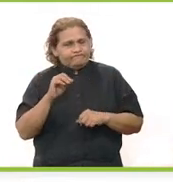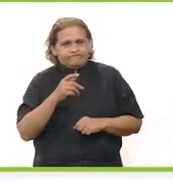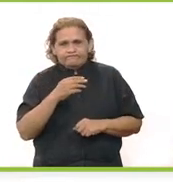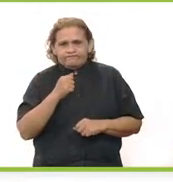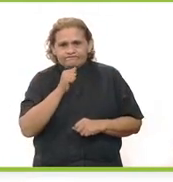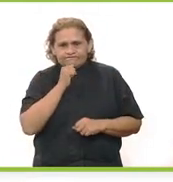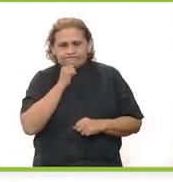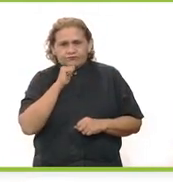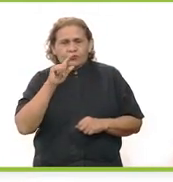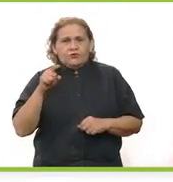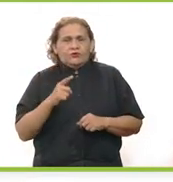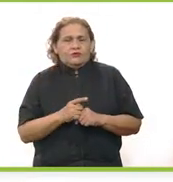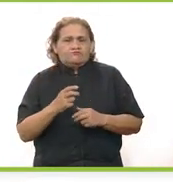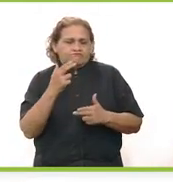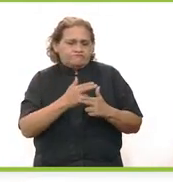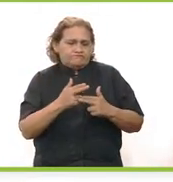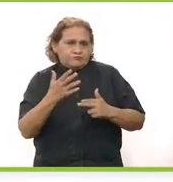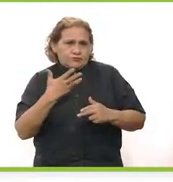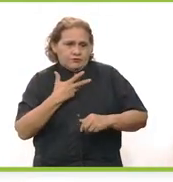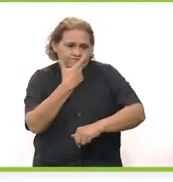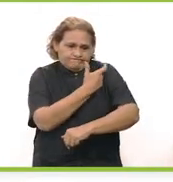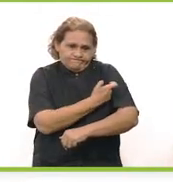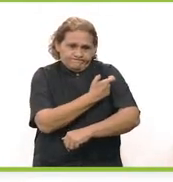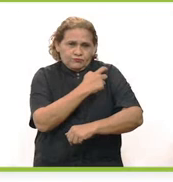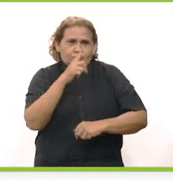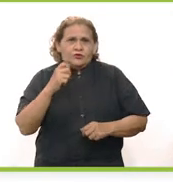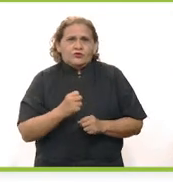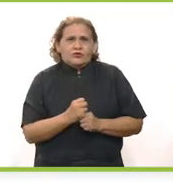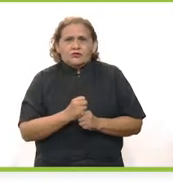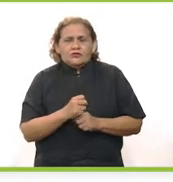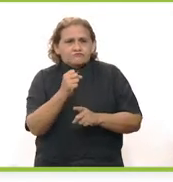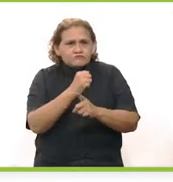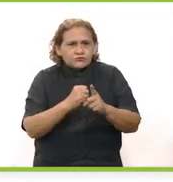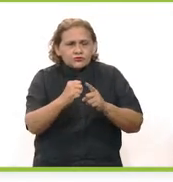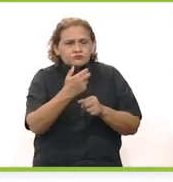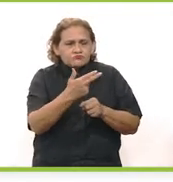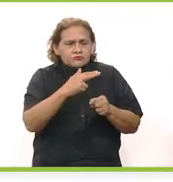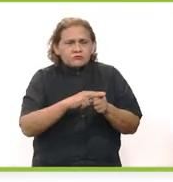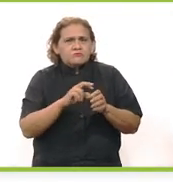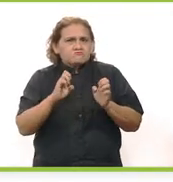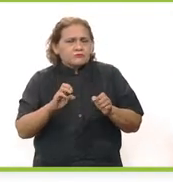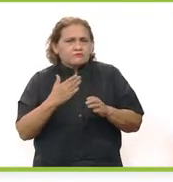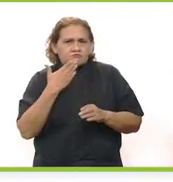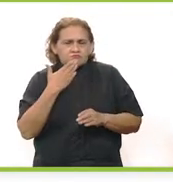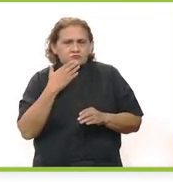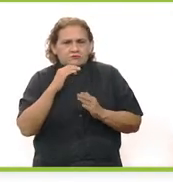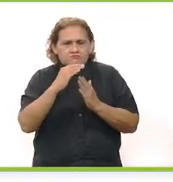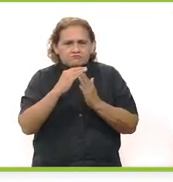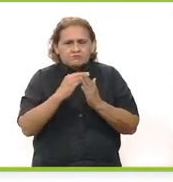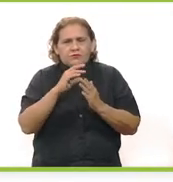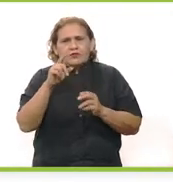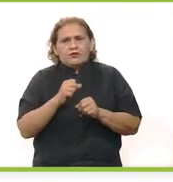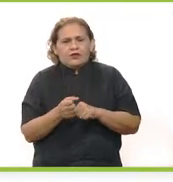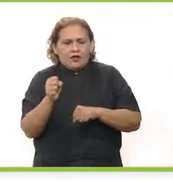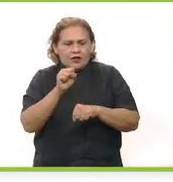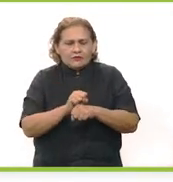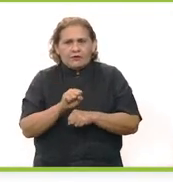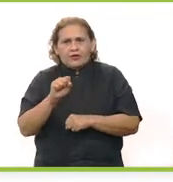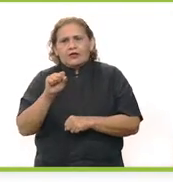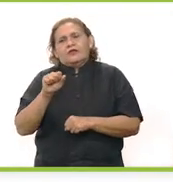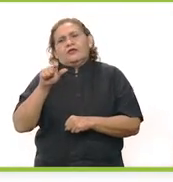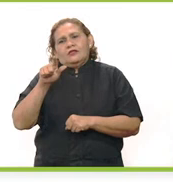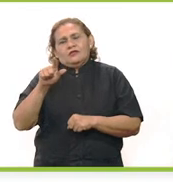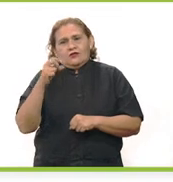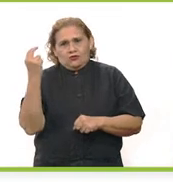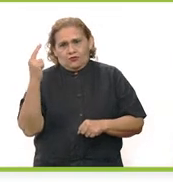se doma, el coronavirus no se va a ningún lado hasta que no hay una vacuna, pues la verdad es que las ocupaciones hospitalarias siguen bastante estables, también en